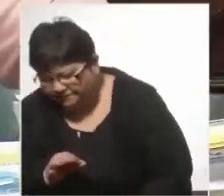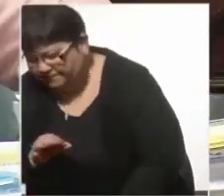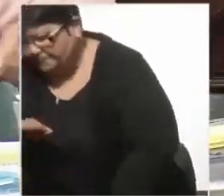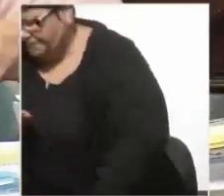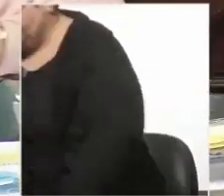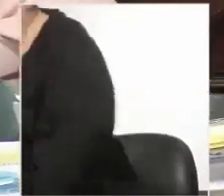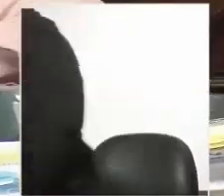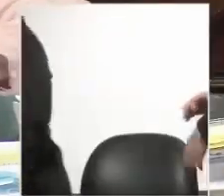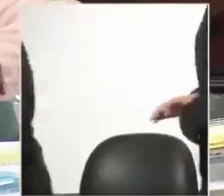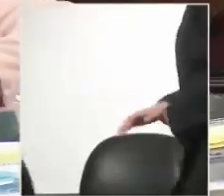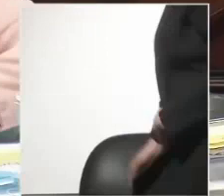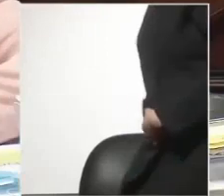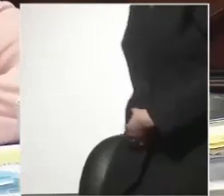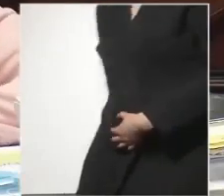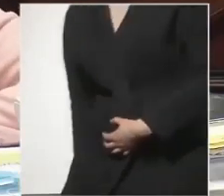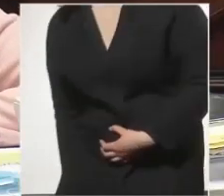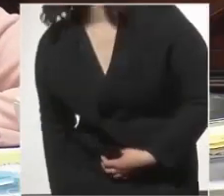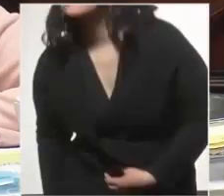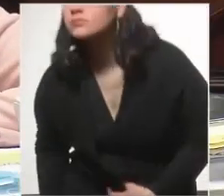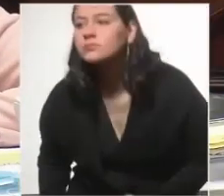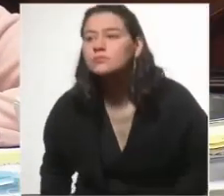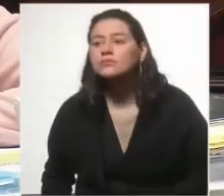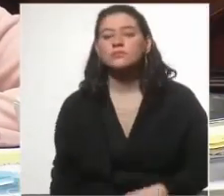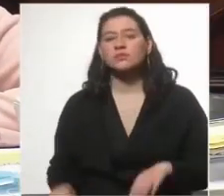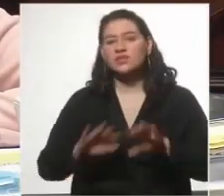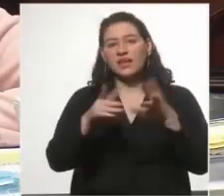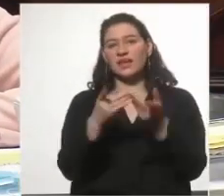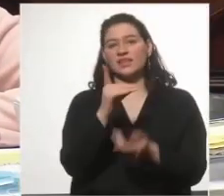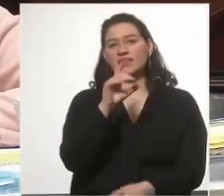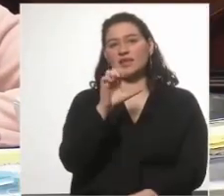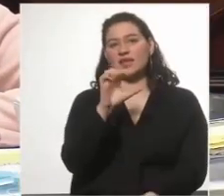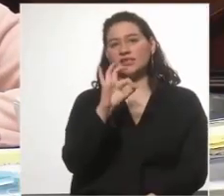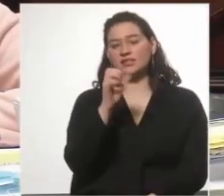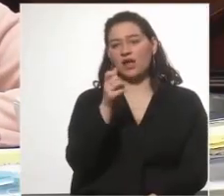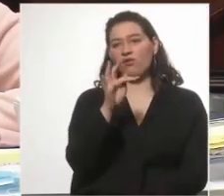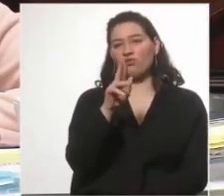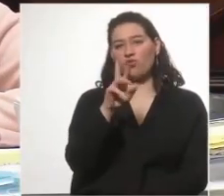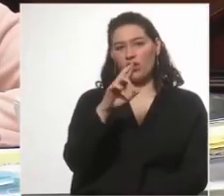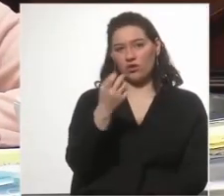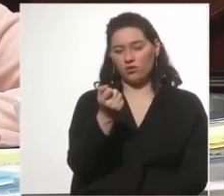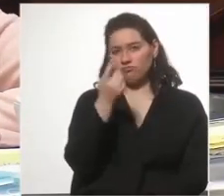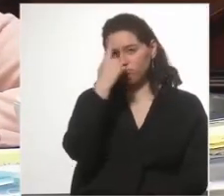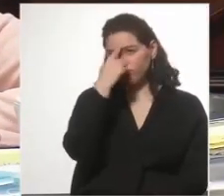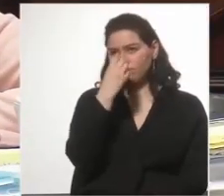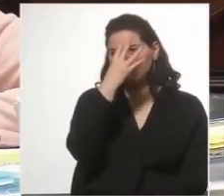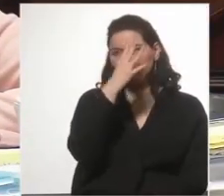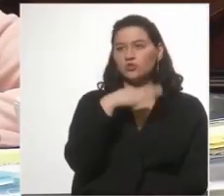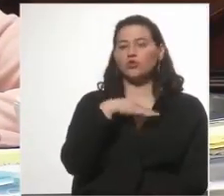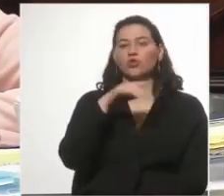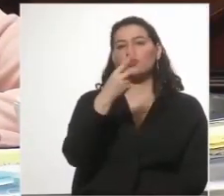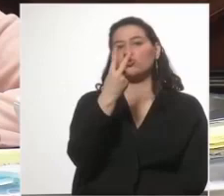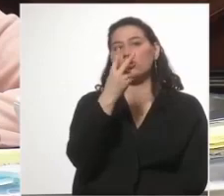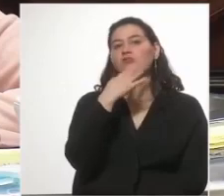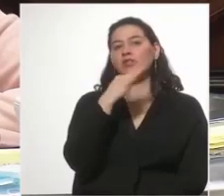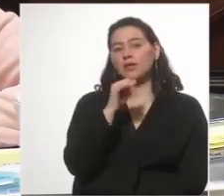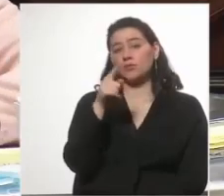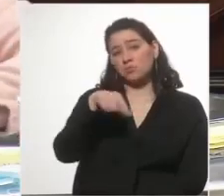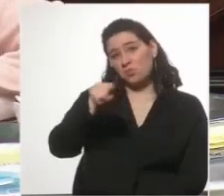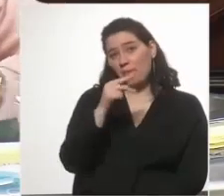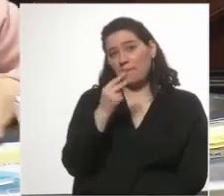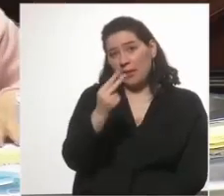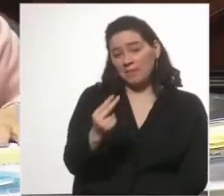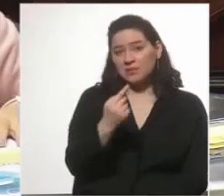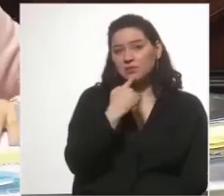Vamos a lo que es un desafuero, señora Presidente. Yo tomé dos ejemplos, si usted me permite.